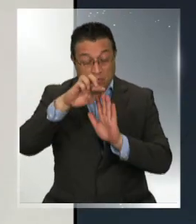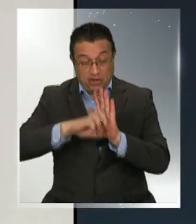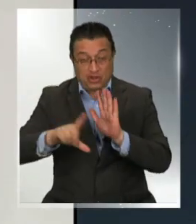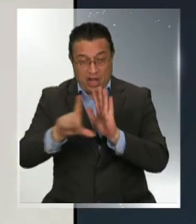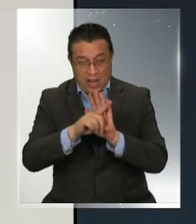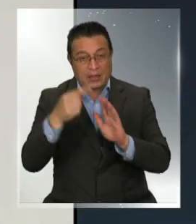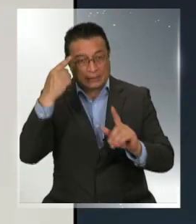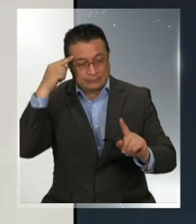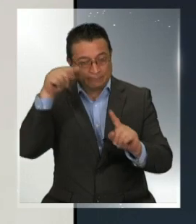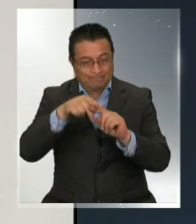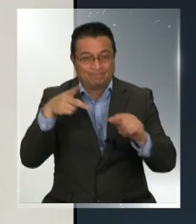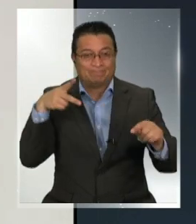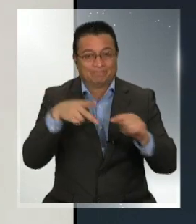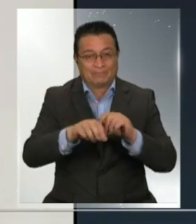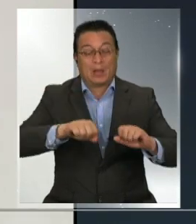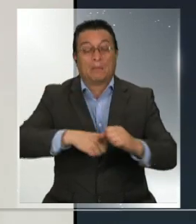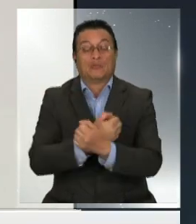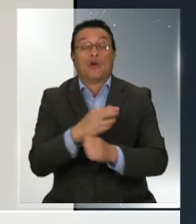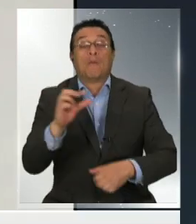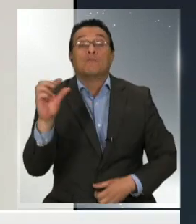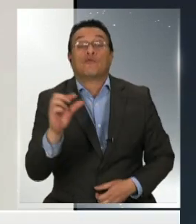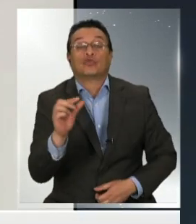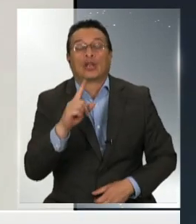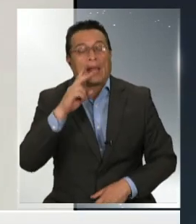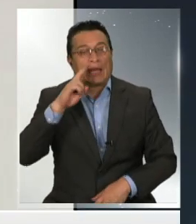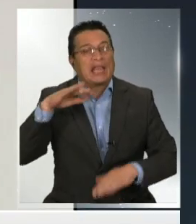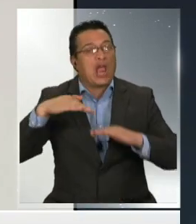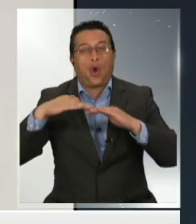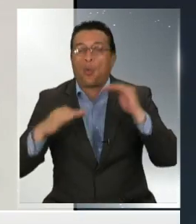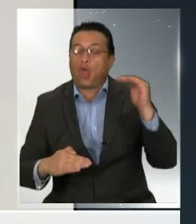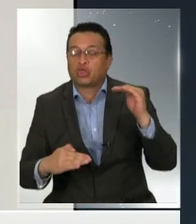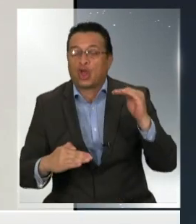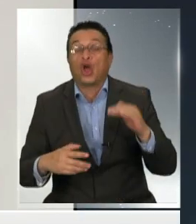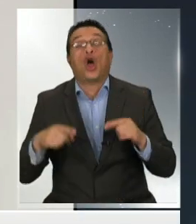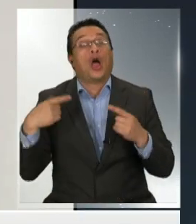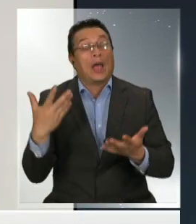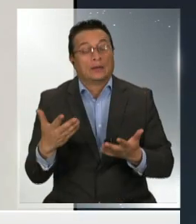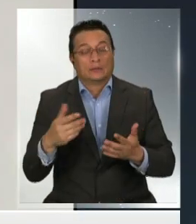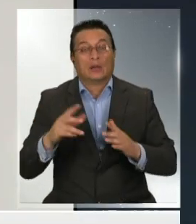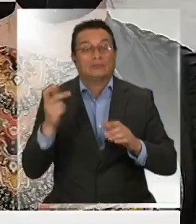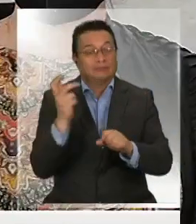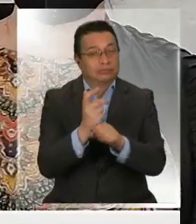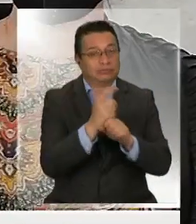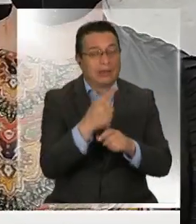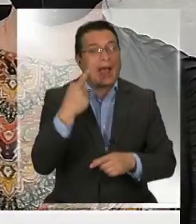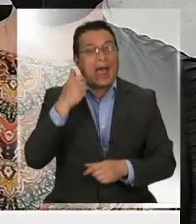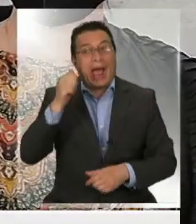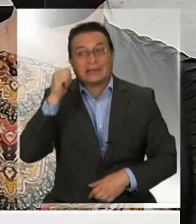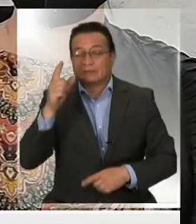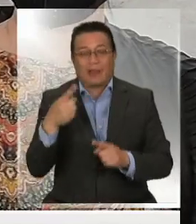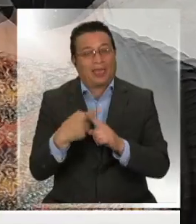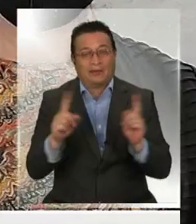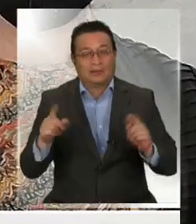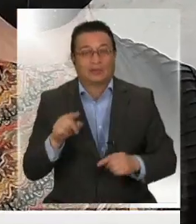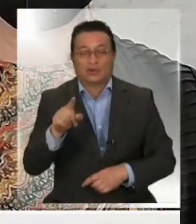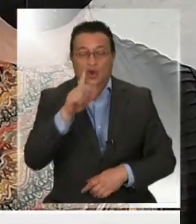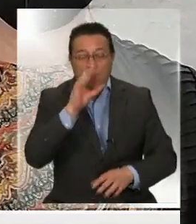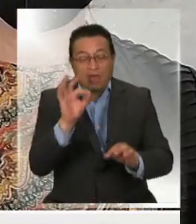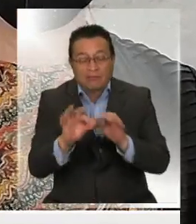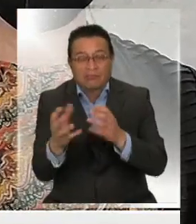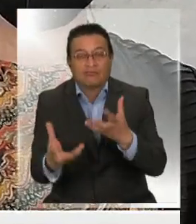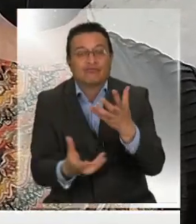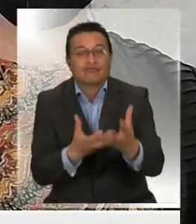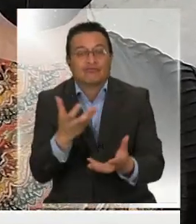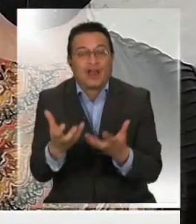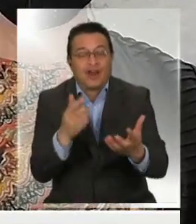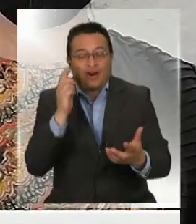terminar con las prisiones preventivas injustas. Nada tiene que ver con los delitos del día de ayer. Le echa benzina al fuego. De nada sirve estos